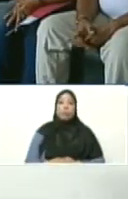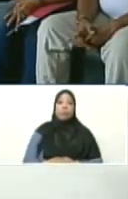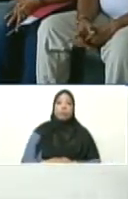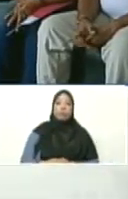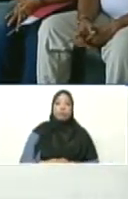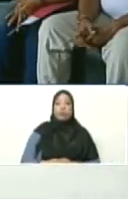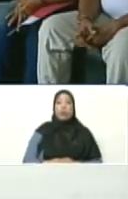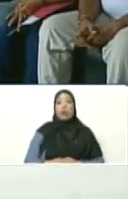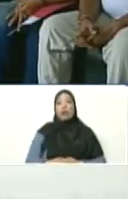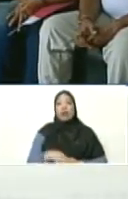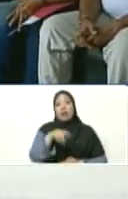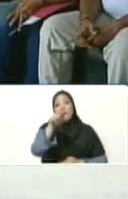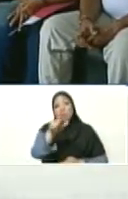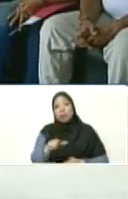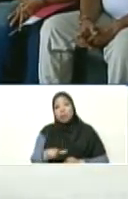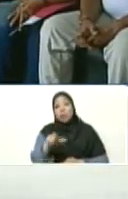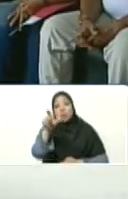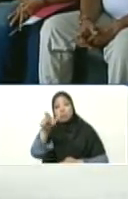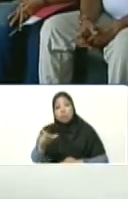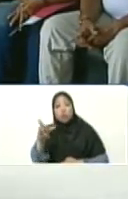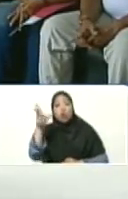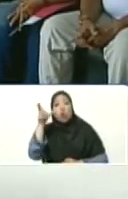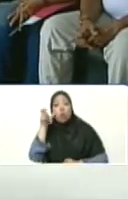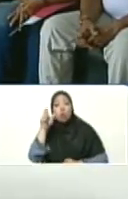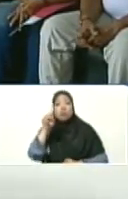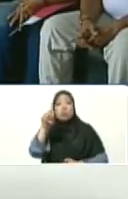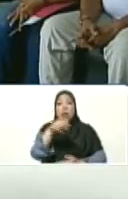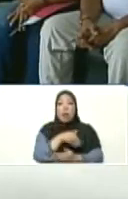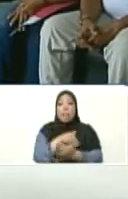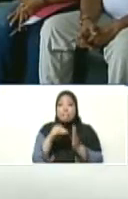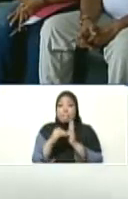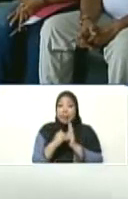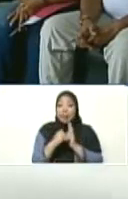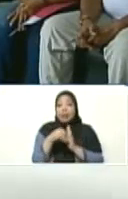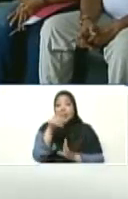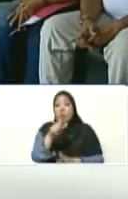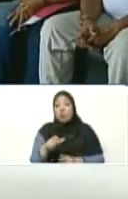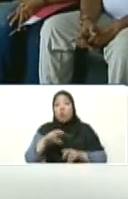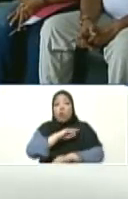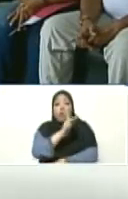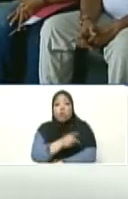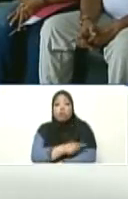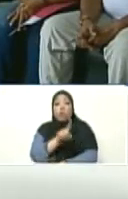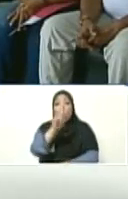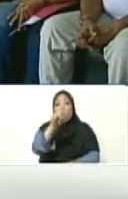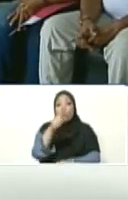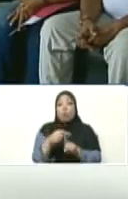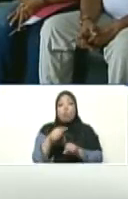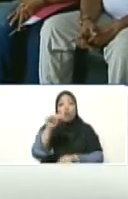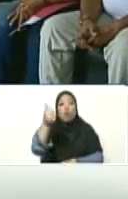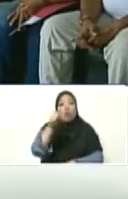Elianni que me escuchan ya saben hay que fortalecer el sistema del uno por diez,